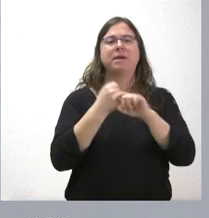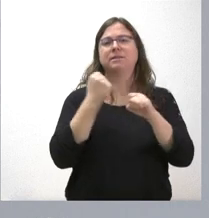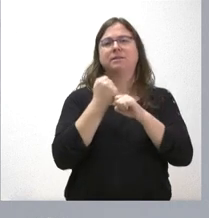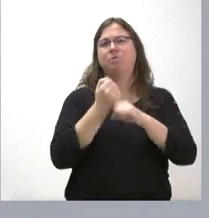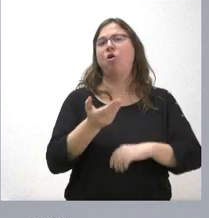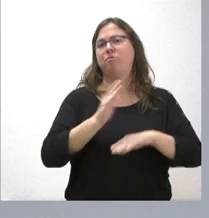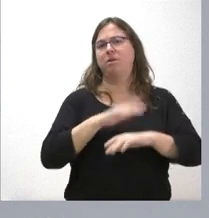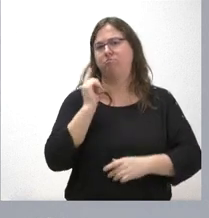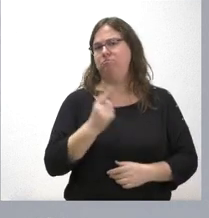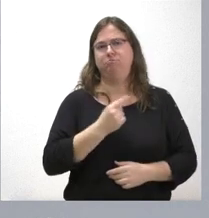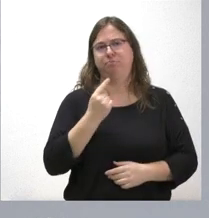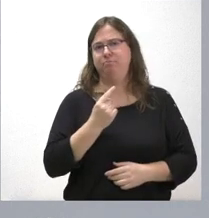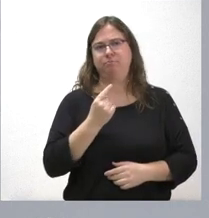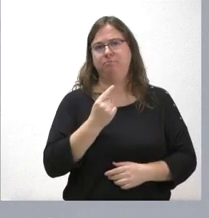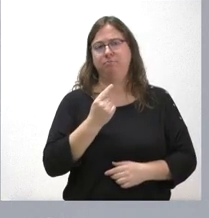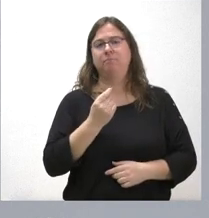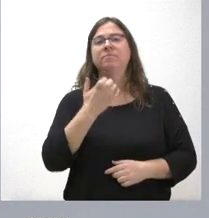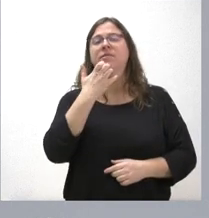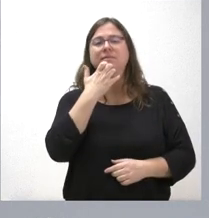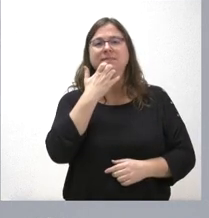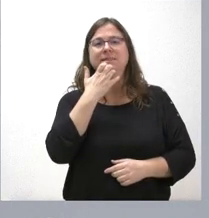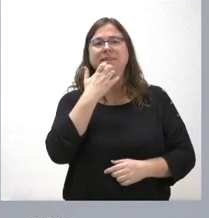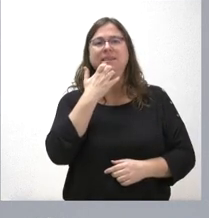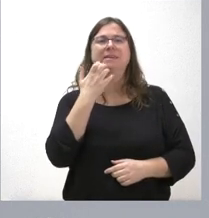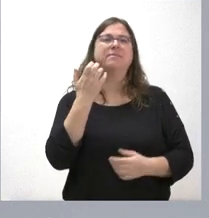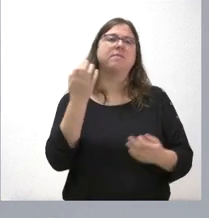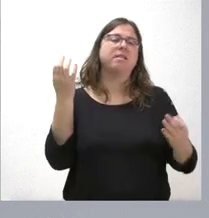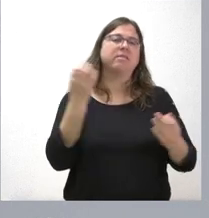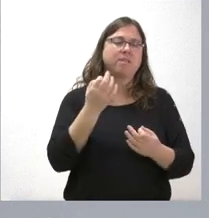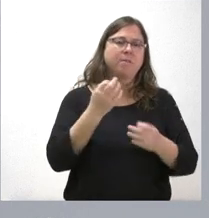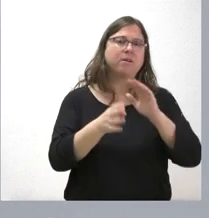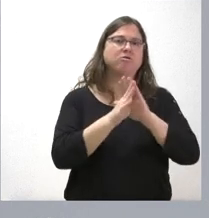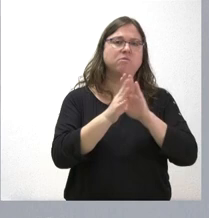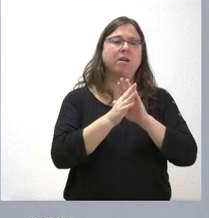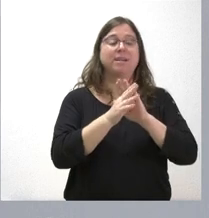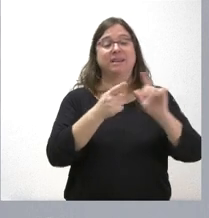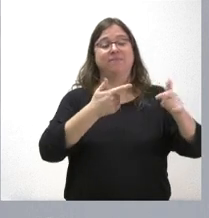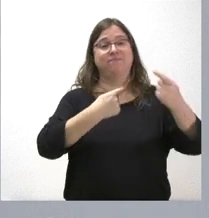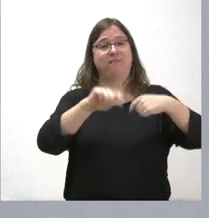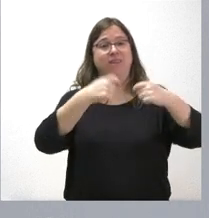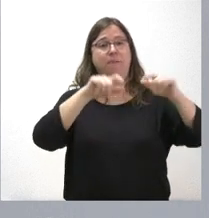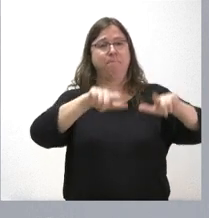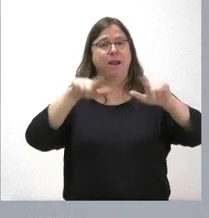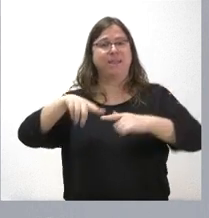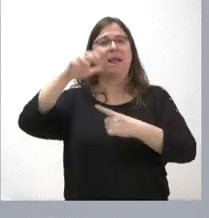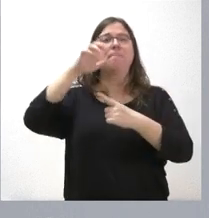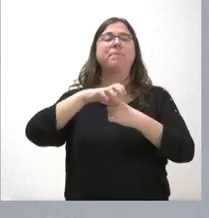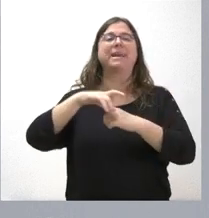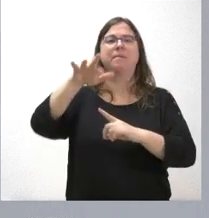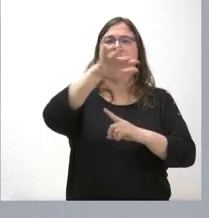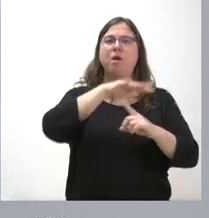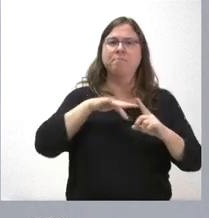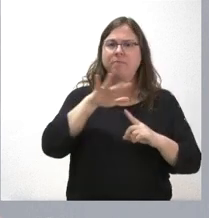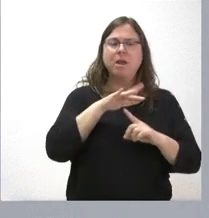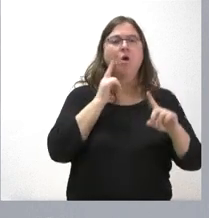nosotros y por tanto el que podamos ir siguiendo vendiendo las parcelas del parque empresarial del medio ambiente es un objetivo que tenemos